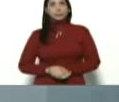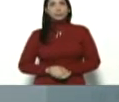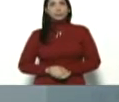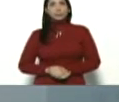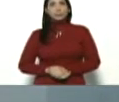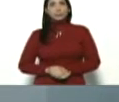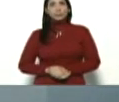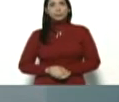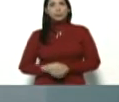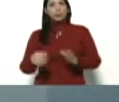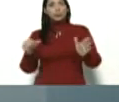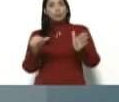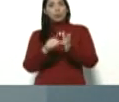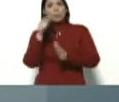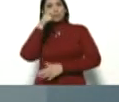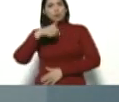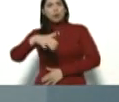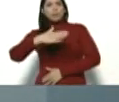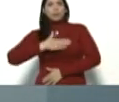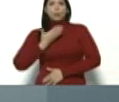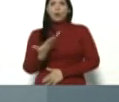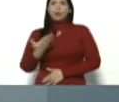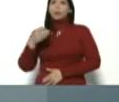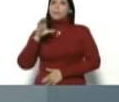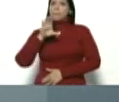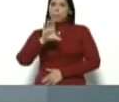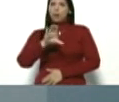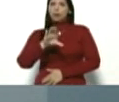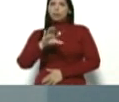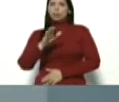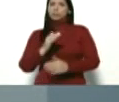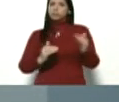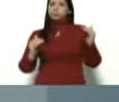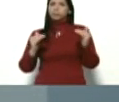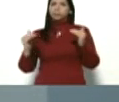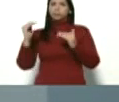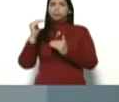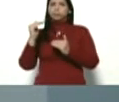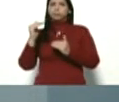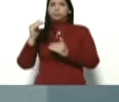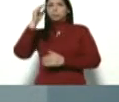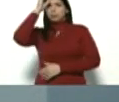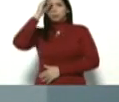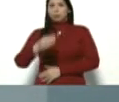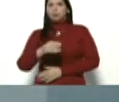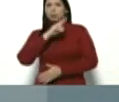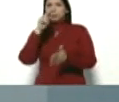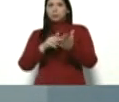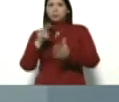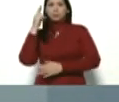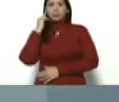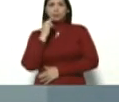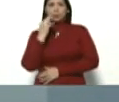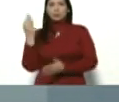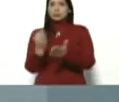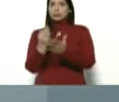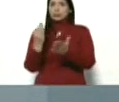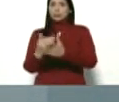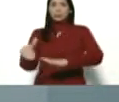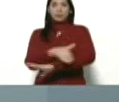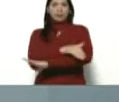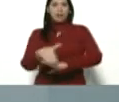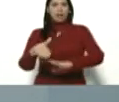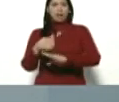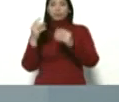Donde el pueblo puede, la patria se crece. Milicia Nacional Bolivariana. Siempre en la calle. Siempre